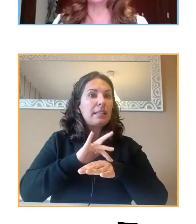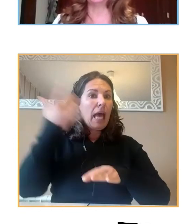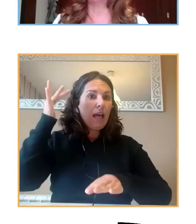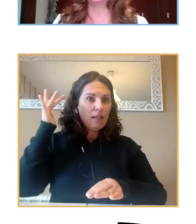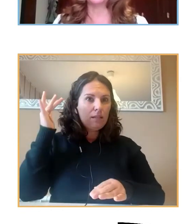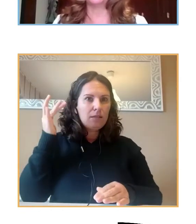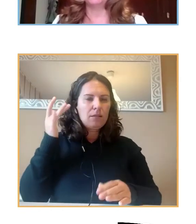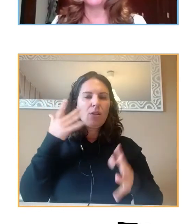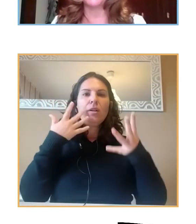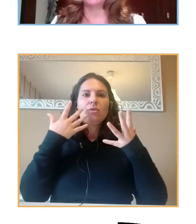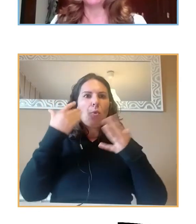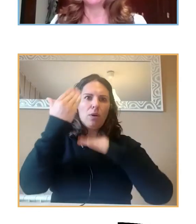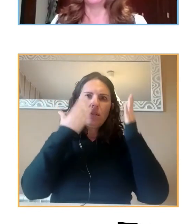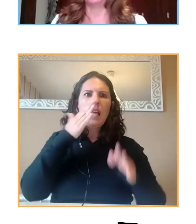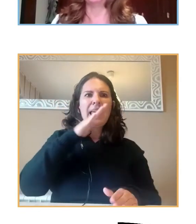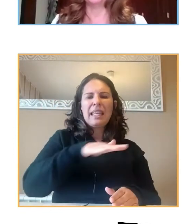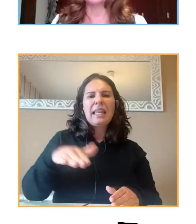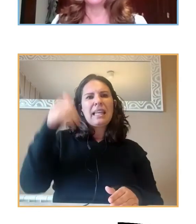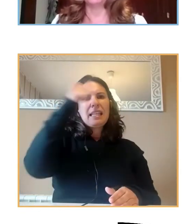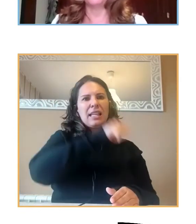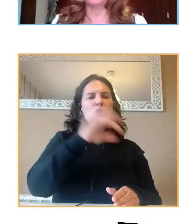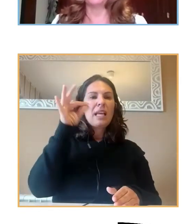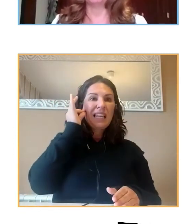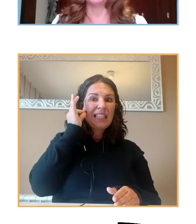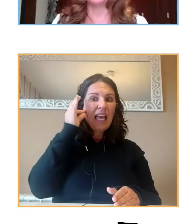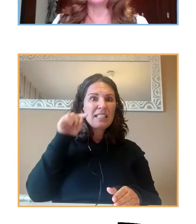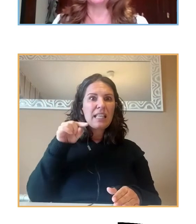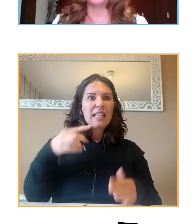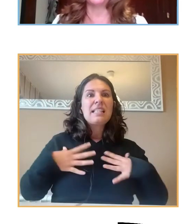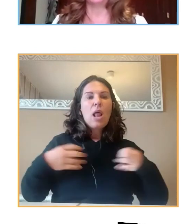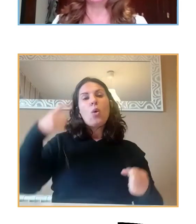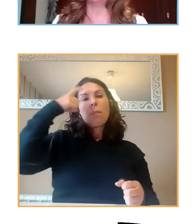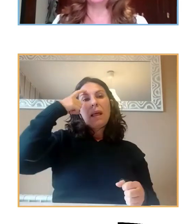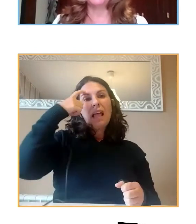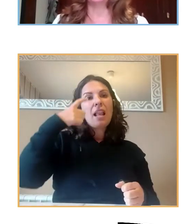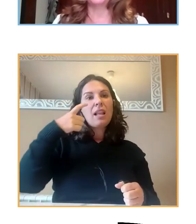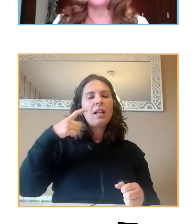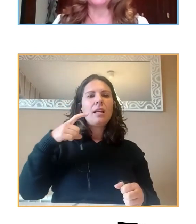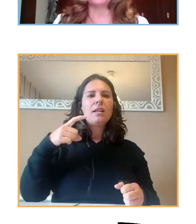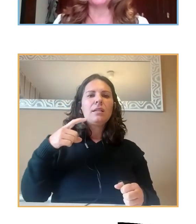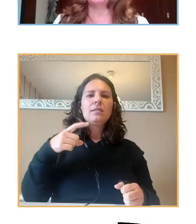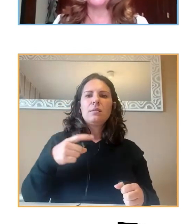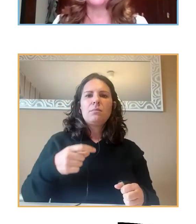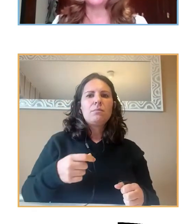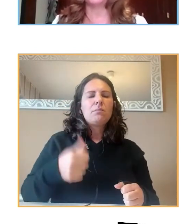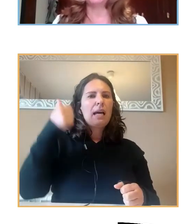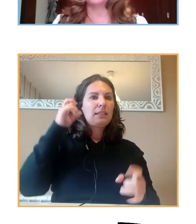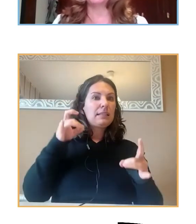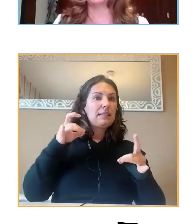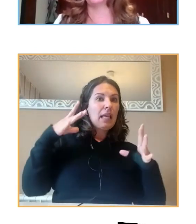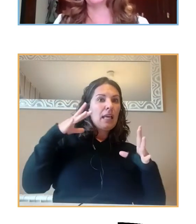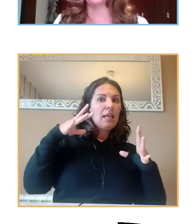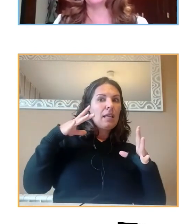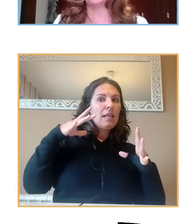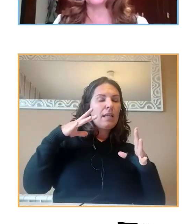con niños y niñas donde la salud mental puede ser la piedra de toque que derive su vida hacia un malestar